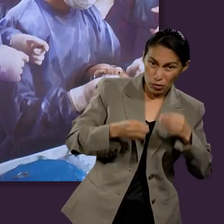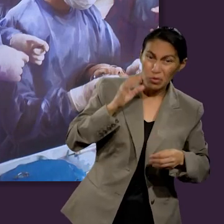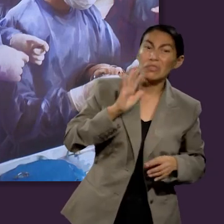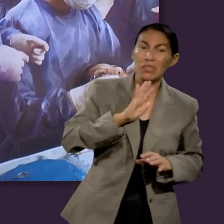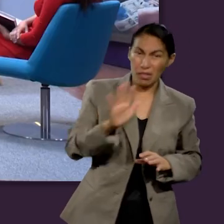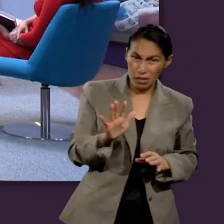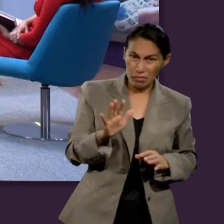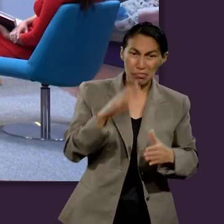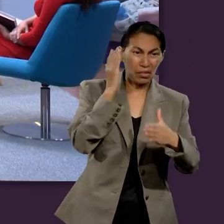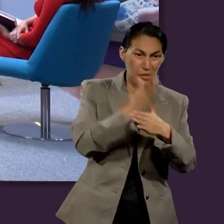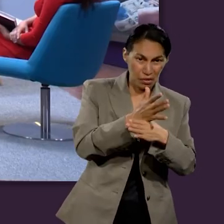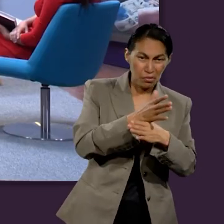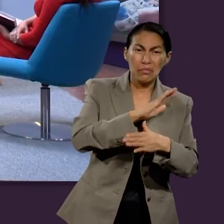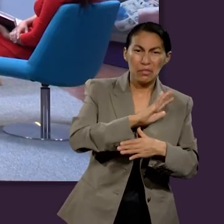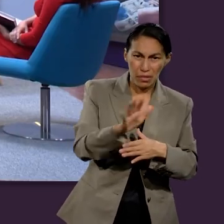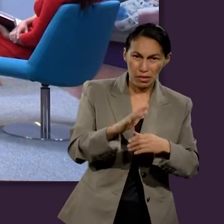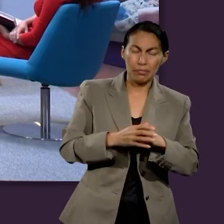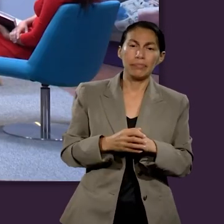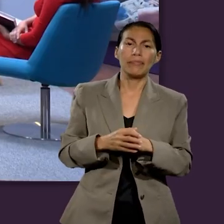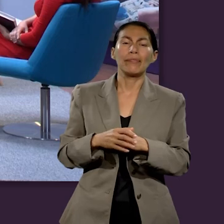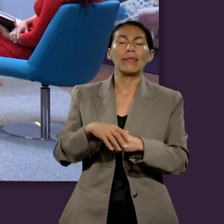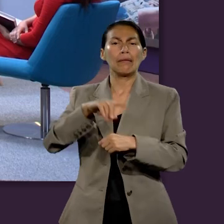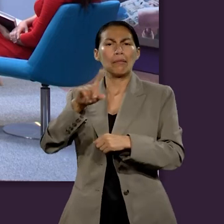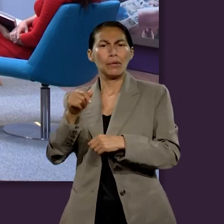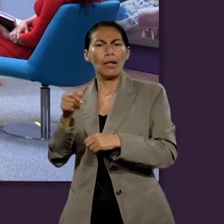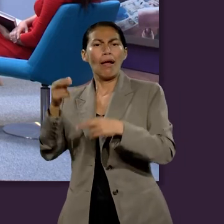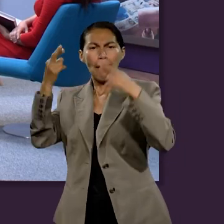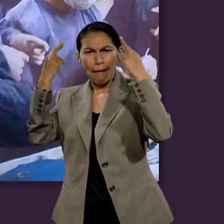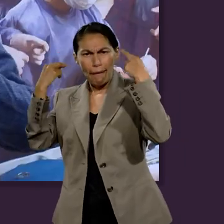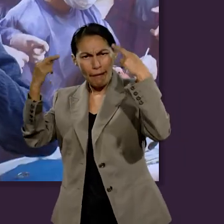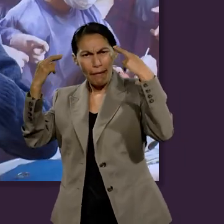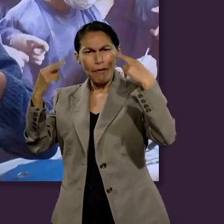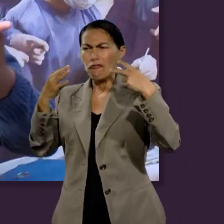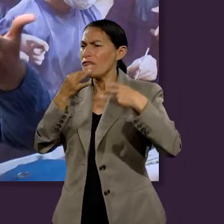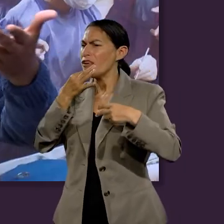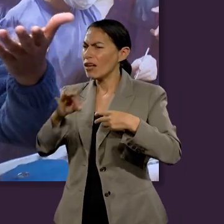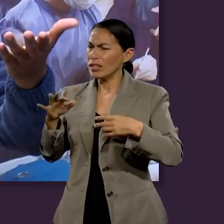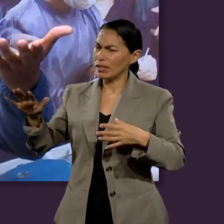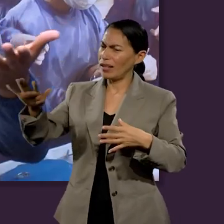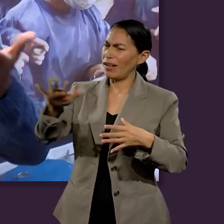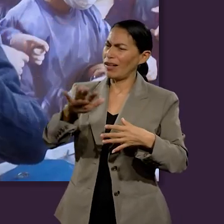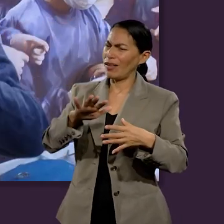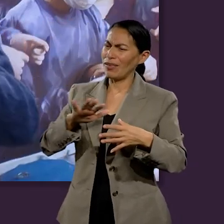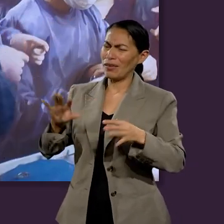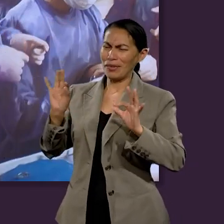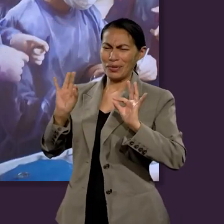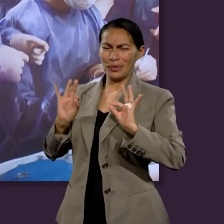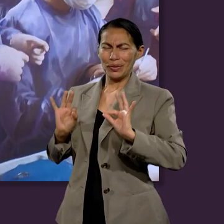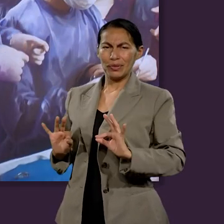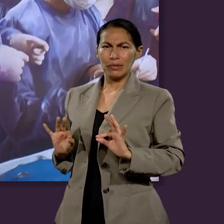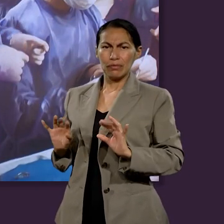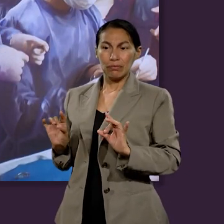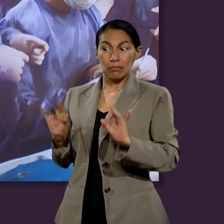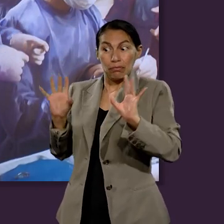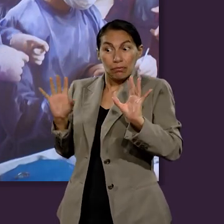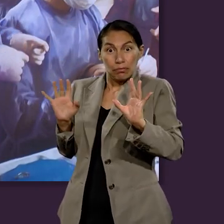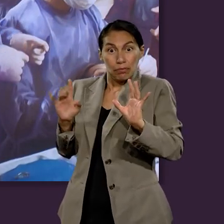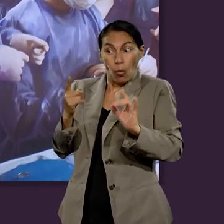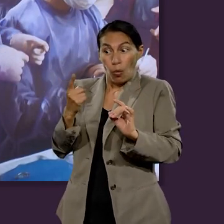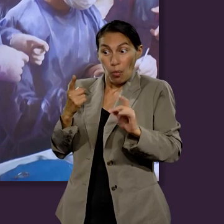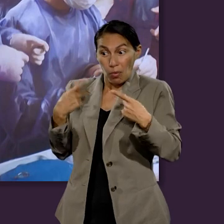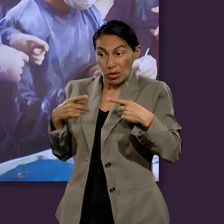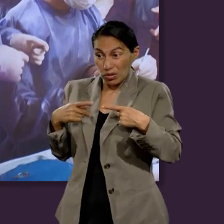ya emitió un juicio y una sentencia. Pero no es todo. Cuando el rey está rodeado de todos sus invitados en la fiesta,